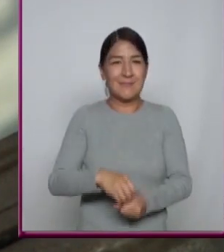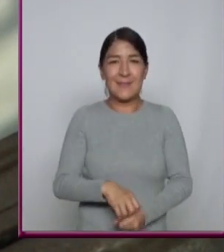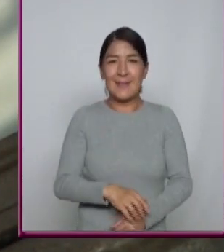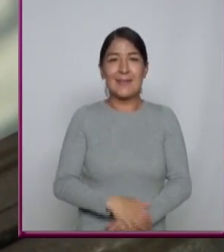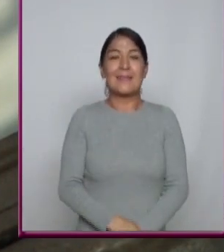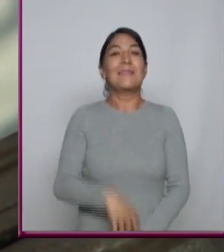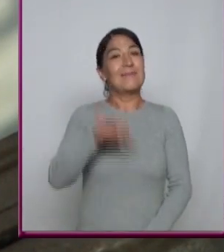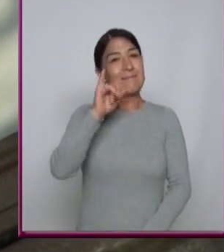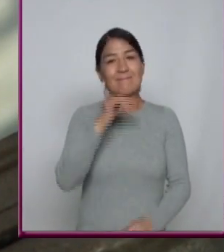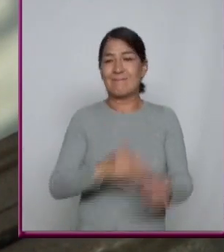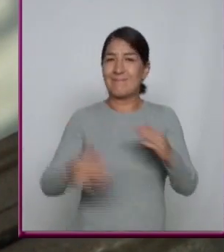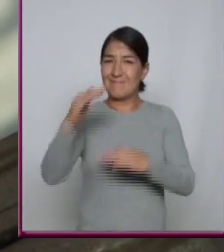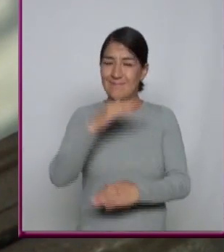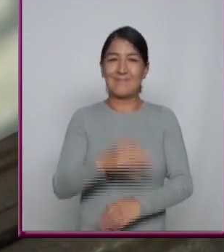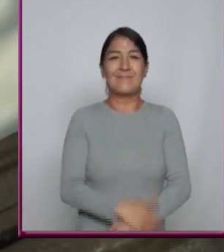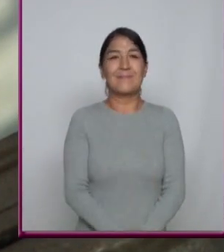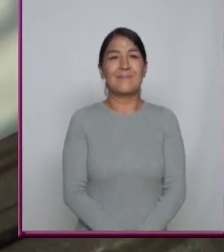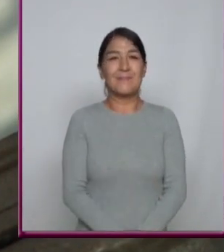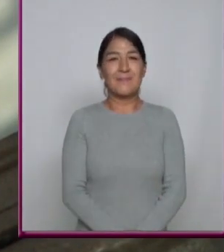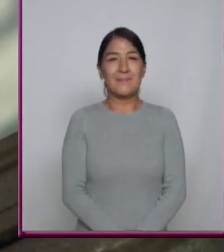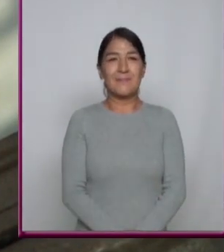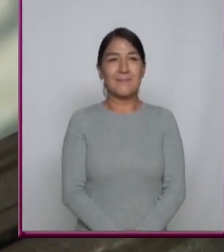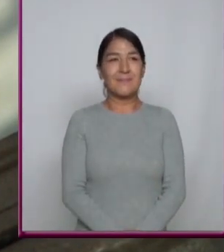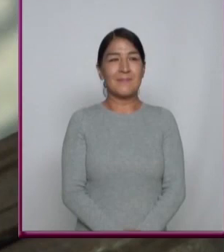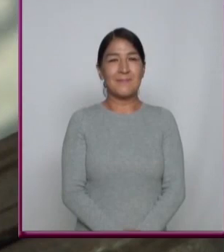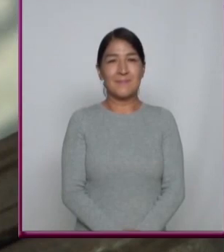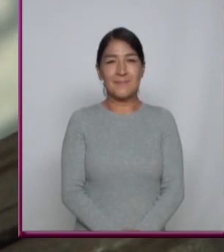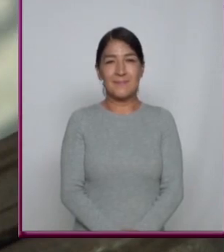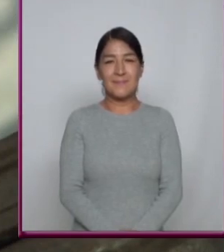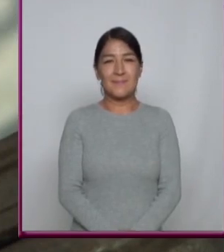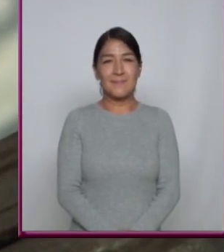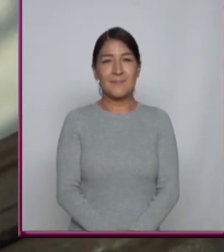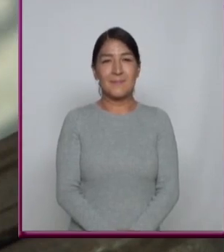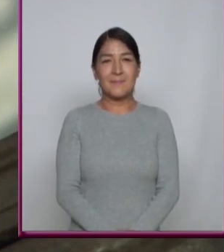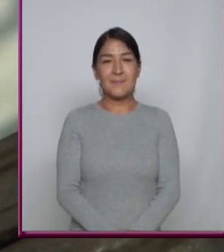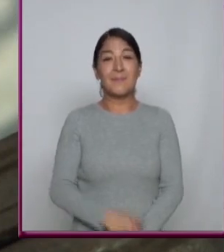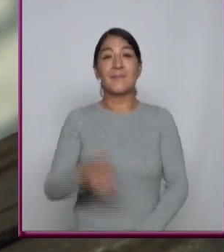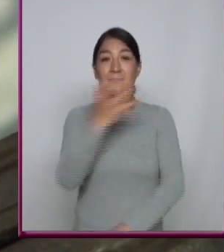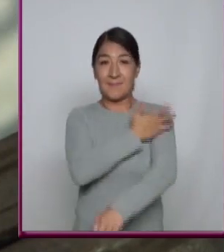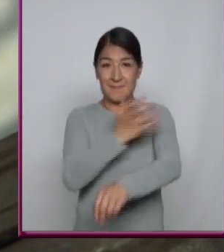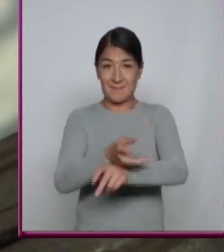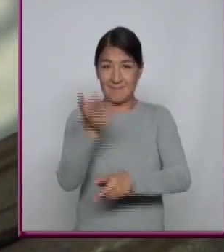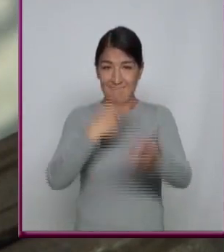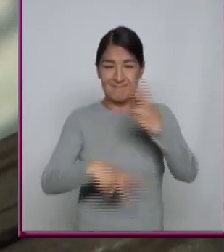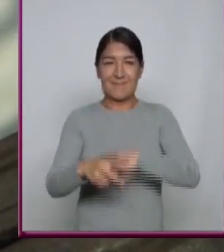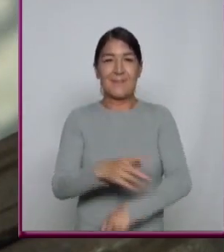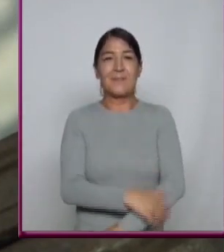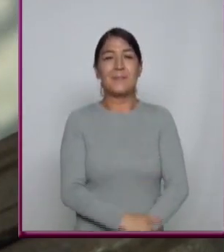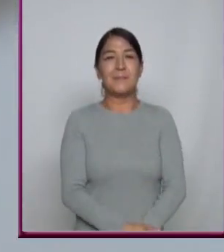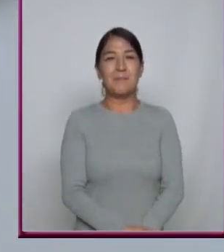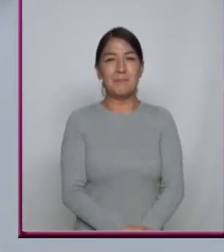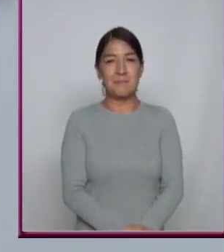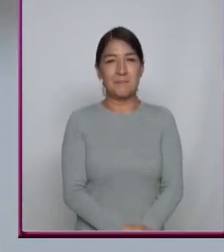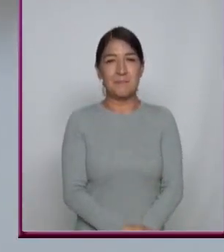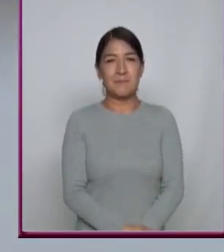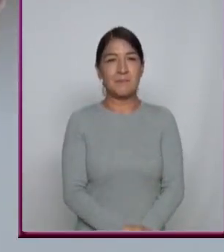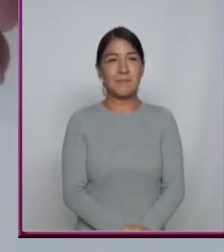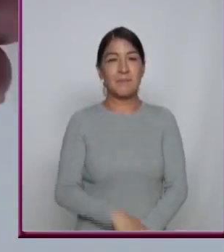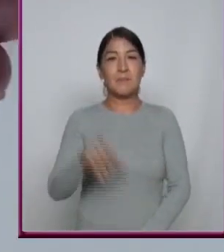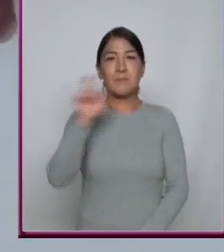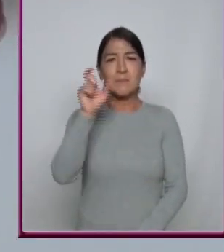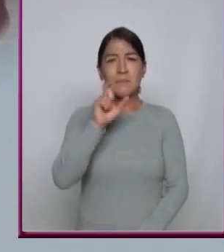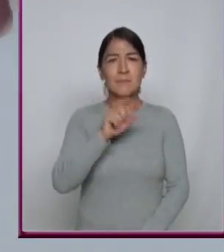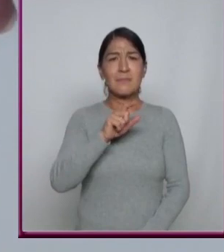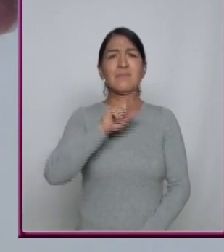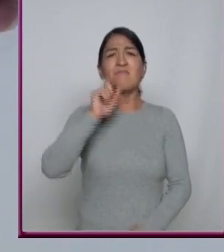Elemental mi querido Watson Ya ni modo, ¿nos acompañan? Cuando uno